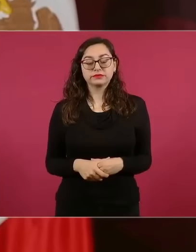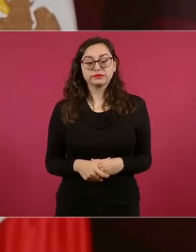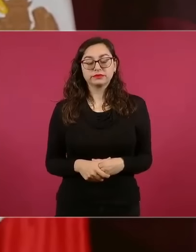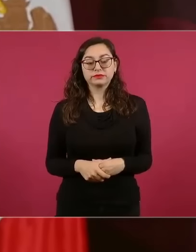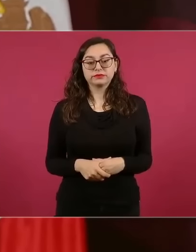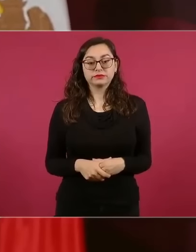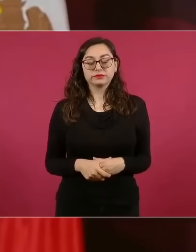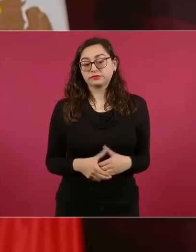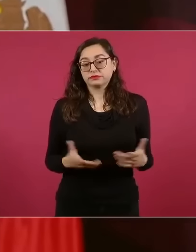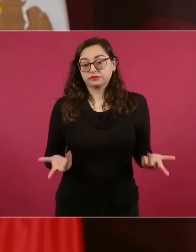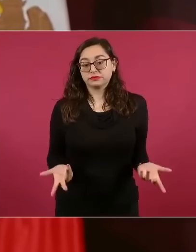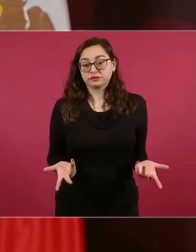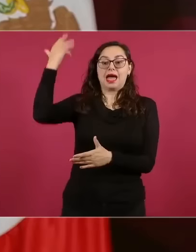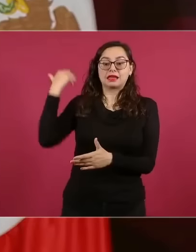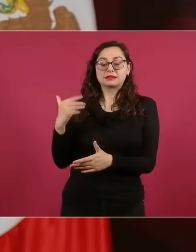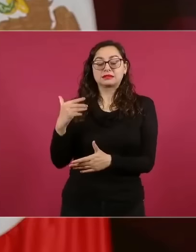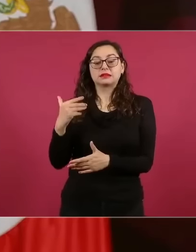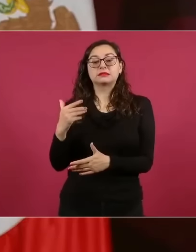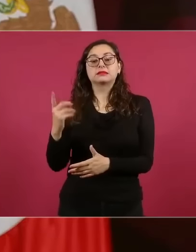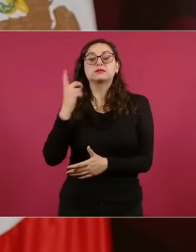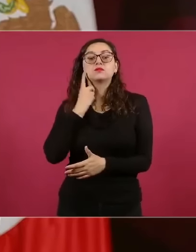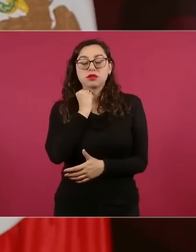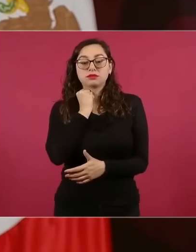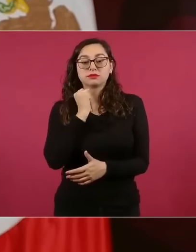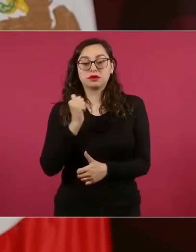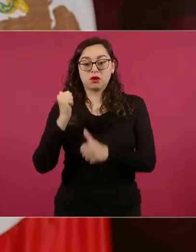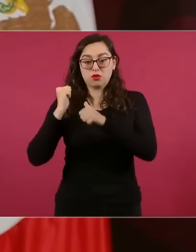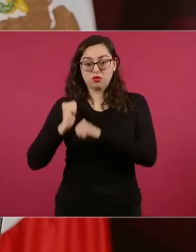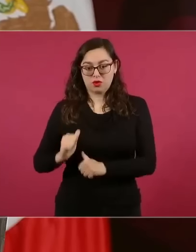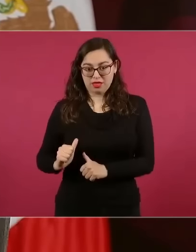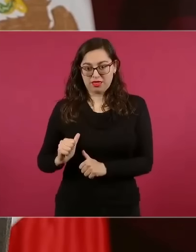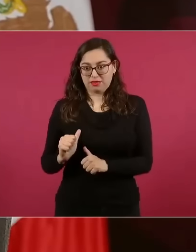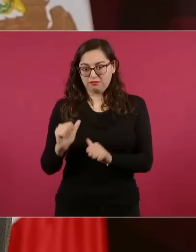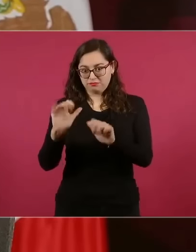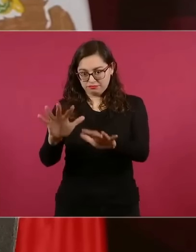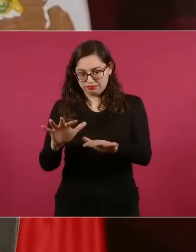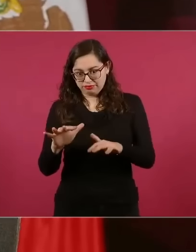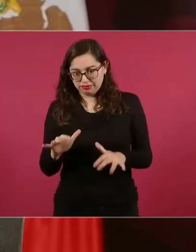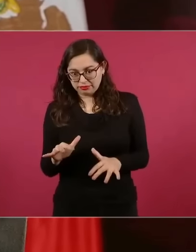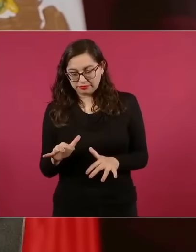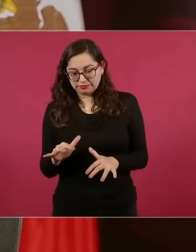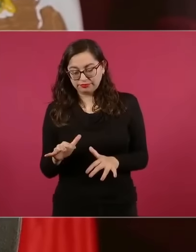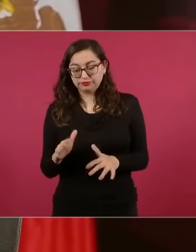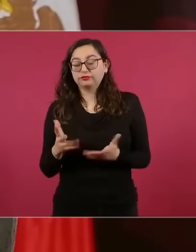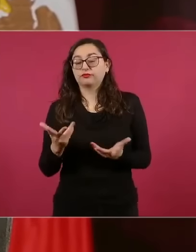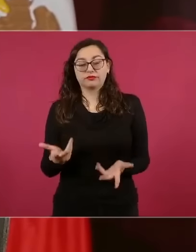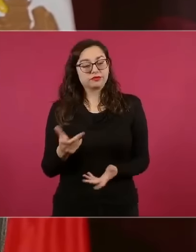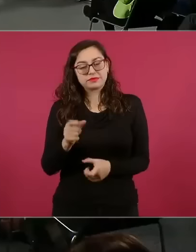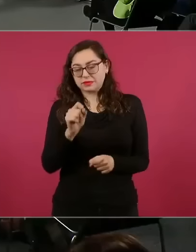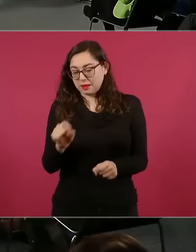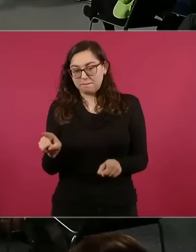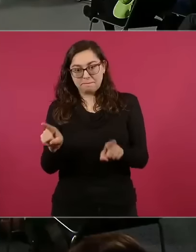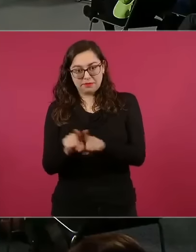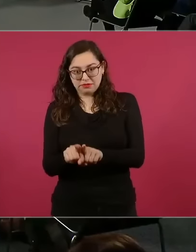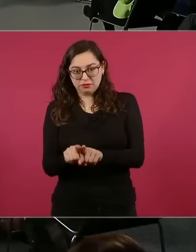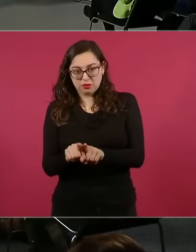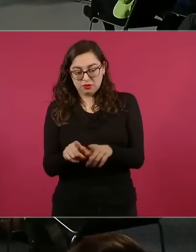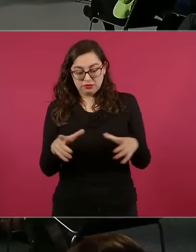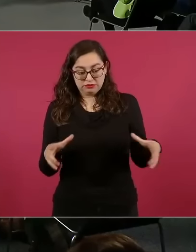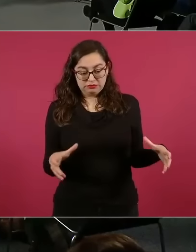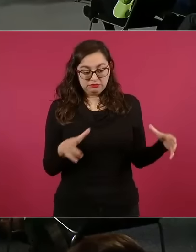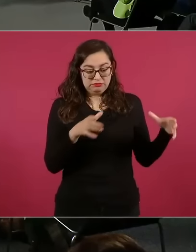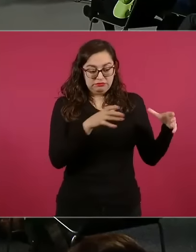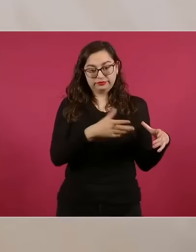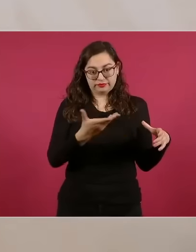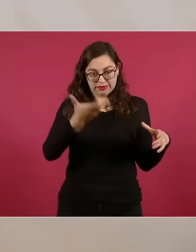con el Poder Legislativo, que desde que empezaron a aplicar la política neoliberal o neoporfirista, reformaron